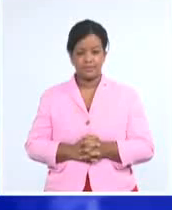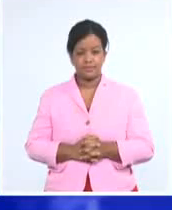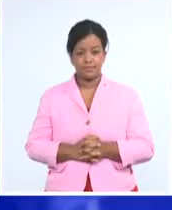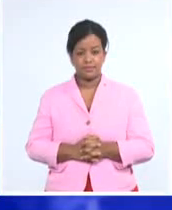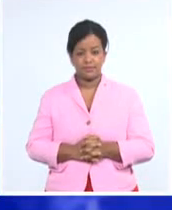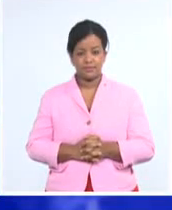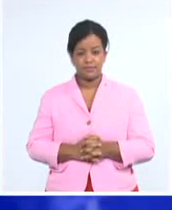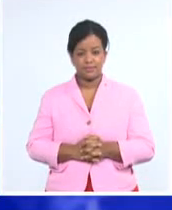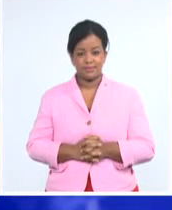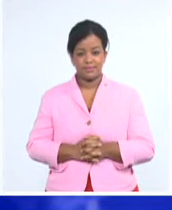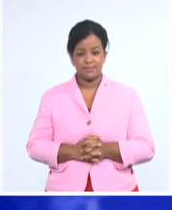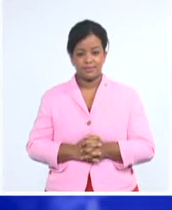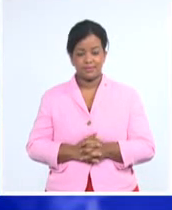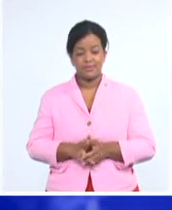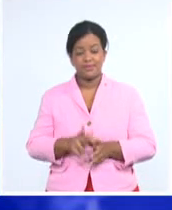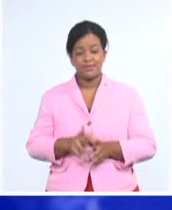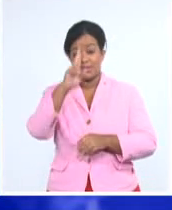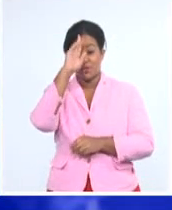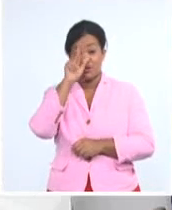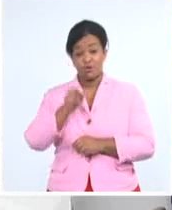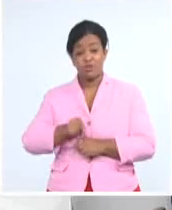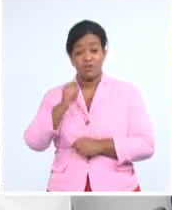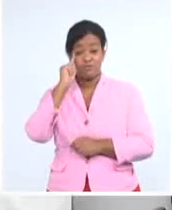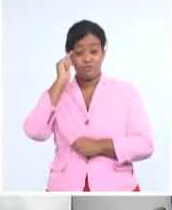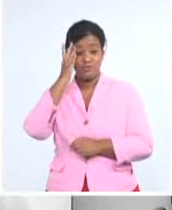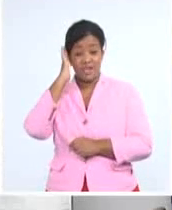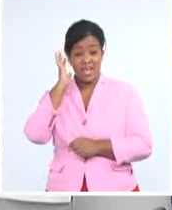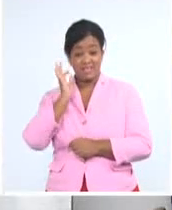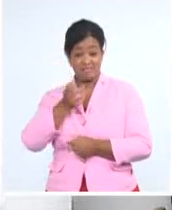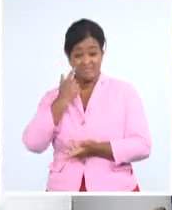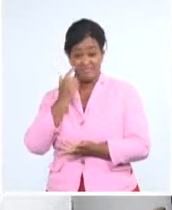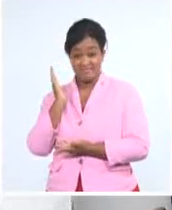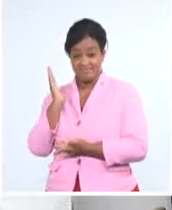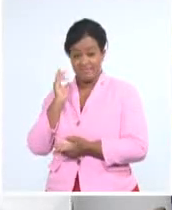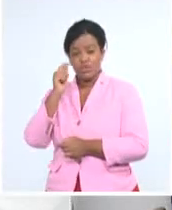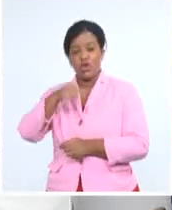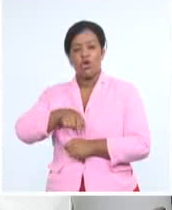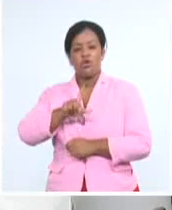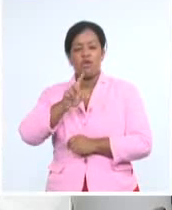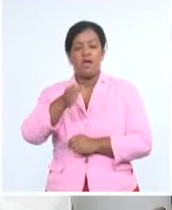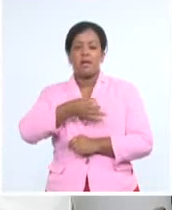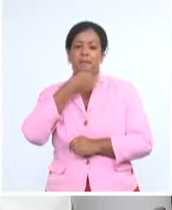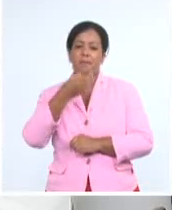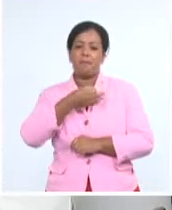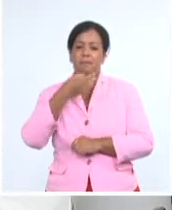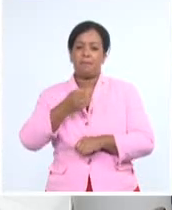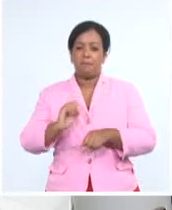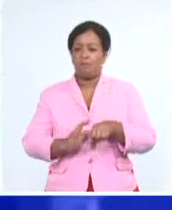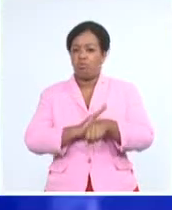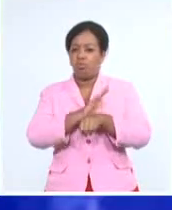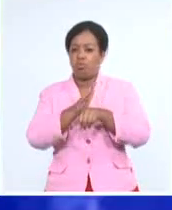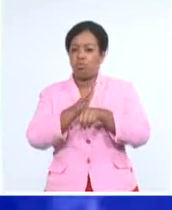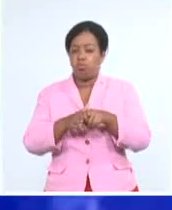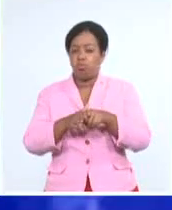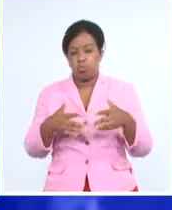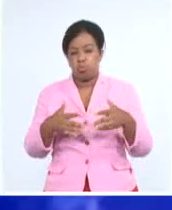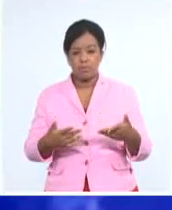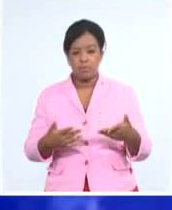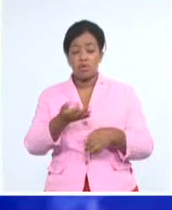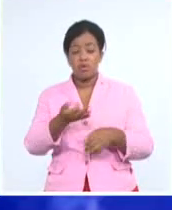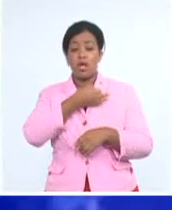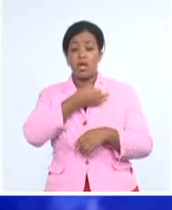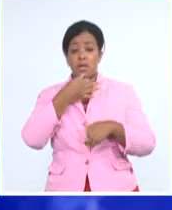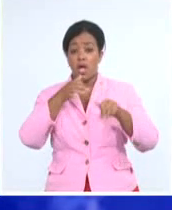En su comparecencia de este lunes, el doctor Francisco Durán García, director nacional de epidemiología, señaló que el país